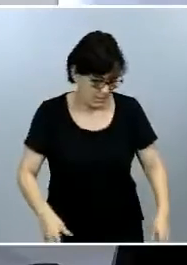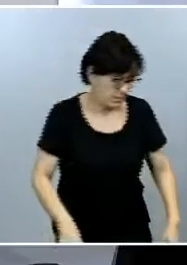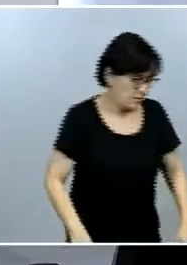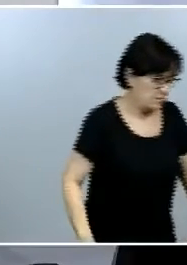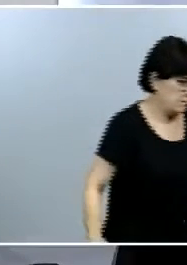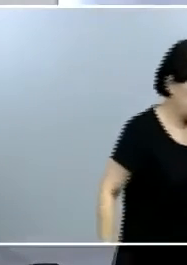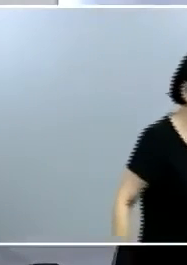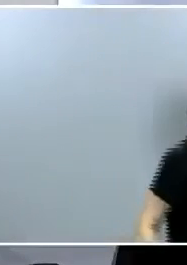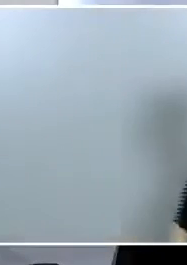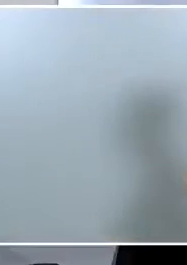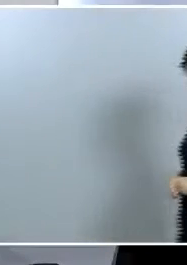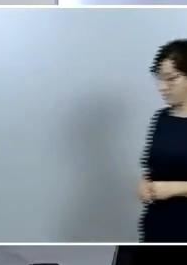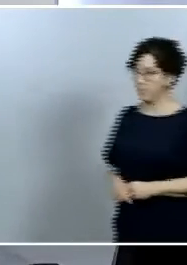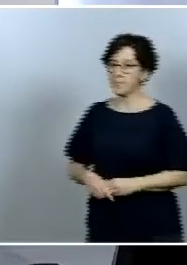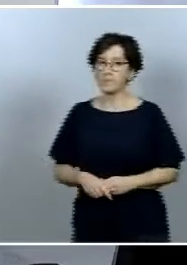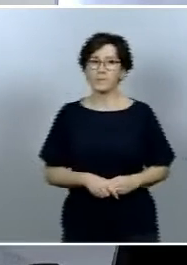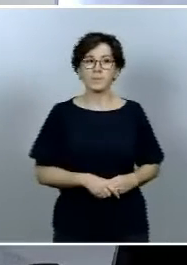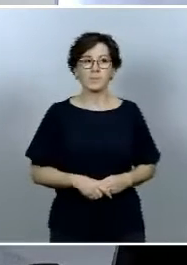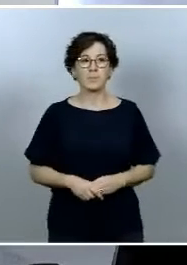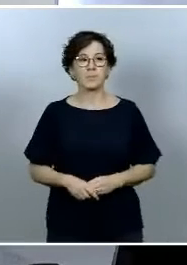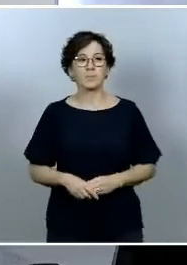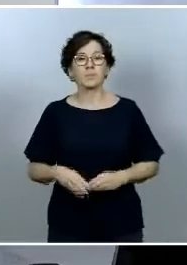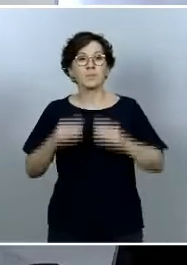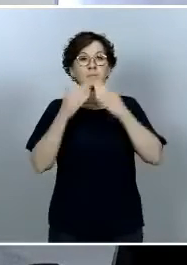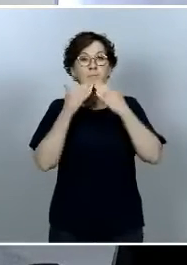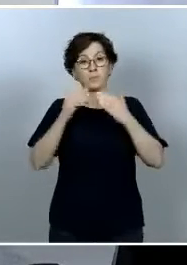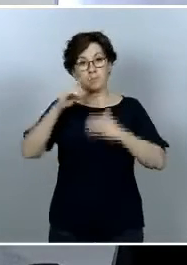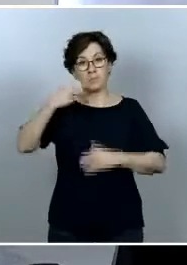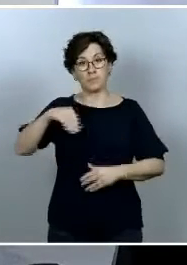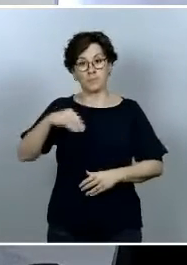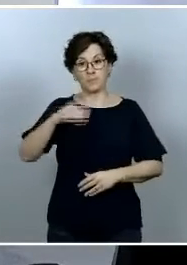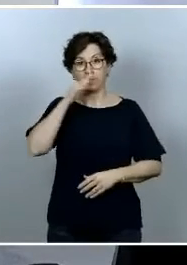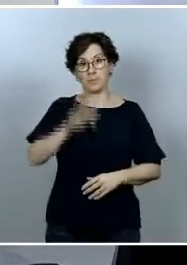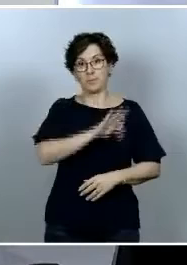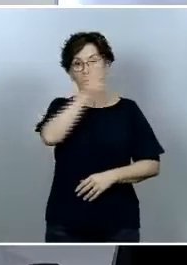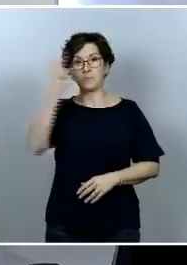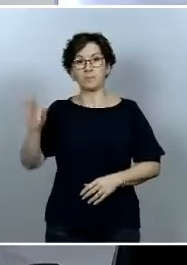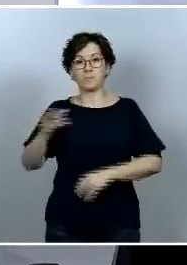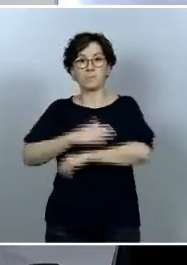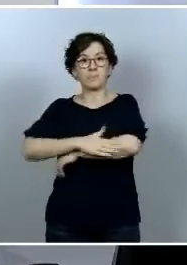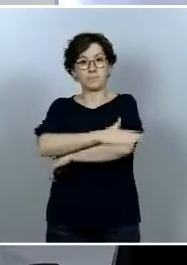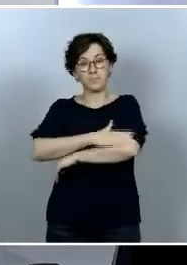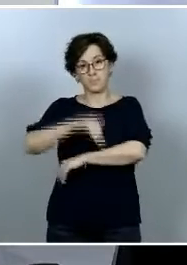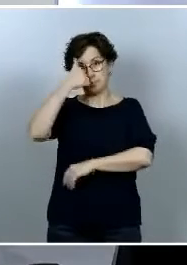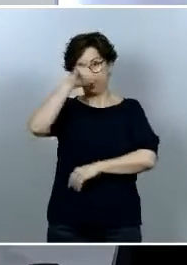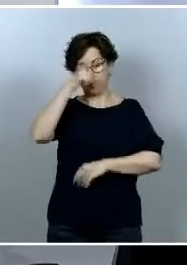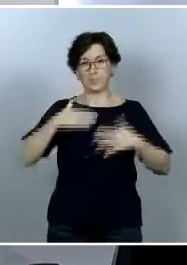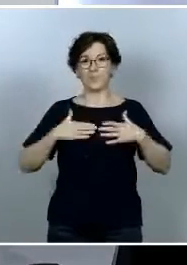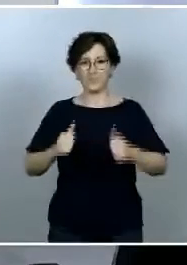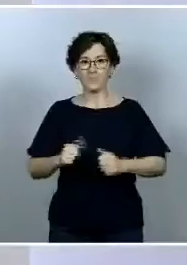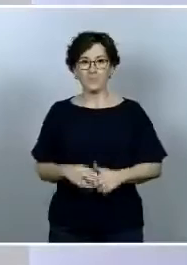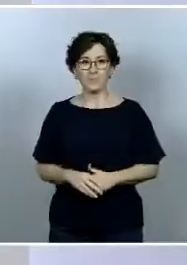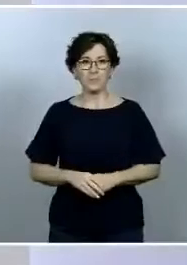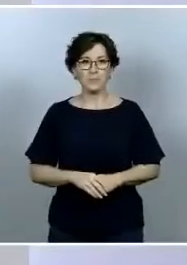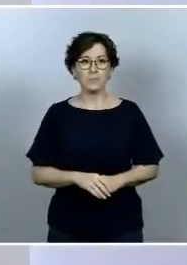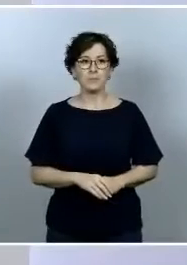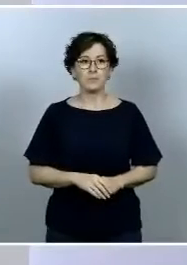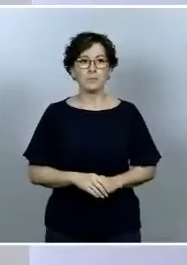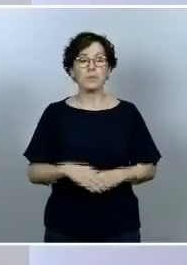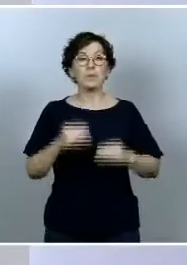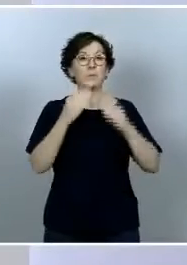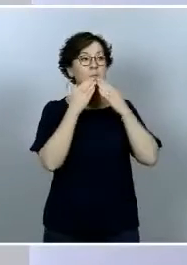Muchas gracias, vicepresidenta. Y ahora sí, le paso la palabra al ministro Salvador Illa. Muchísimas gracias, ministra portavoz.